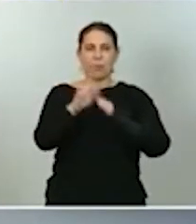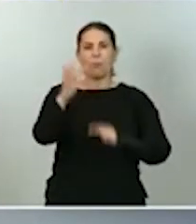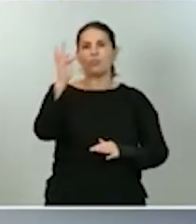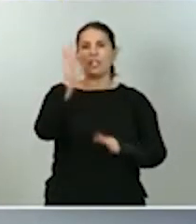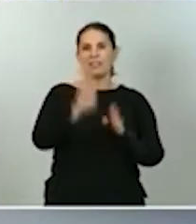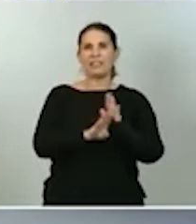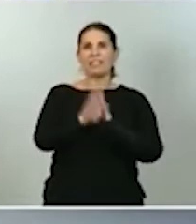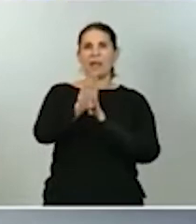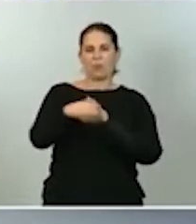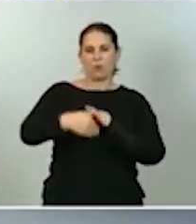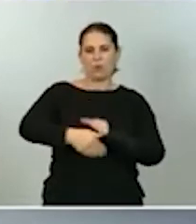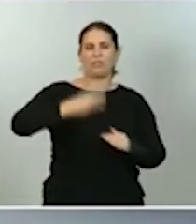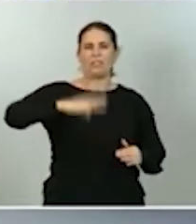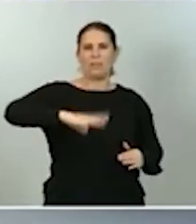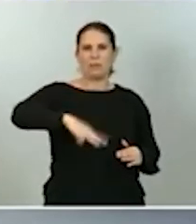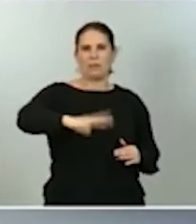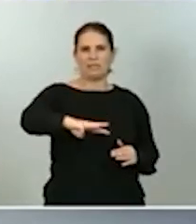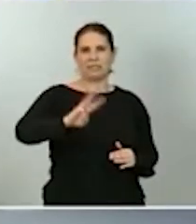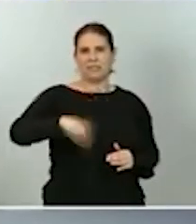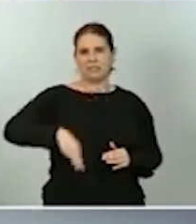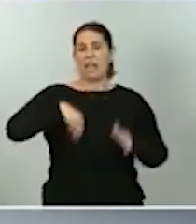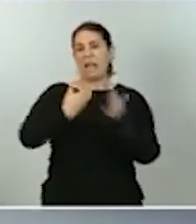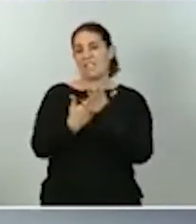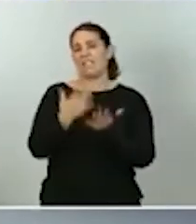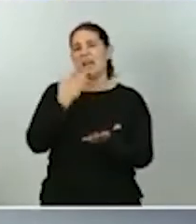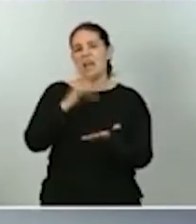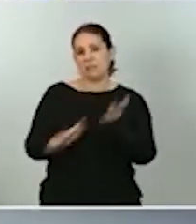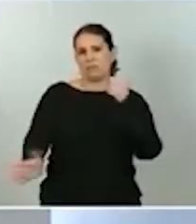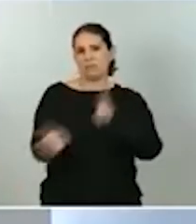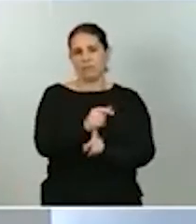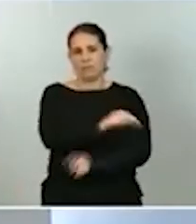tanto llega la solución definitiva para la enfermedad.